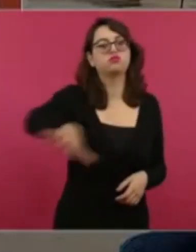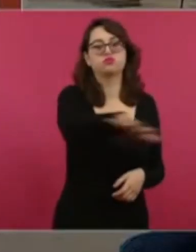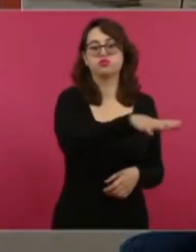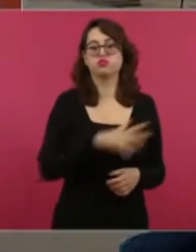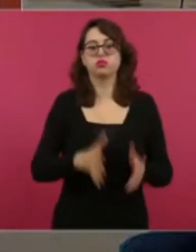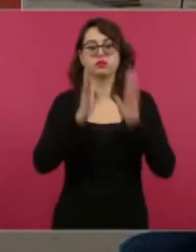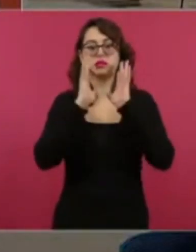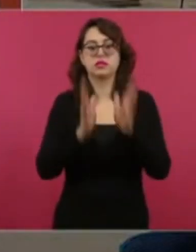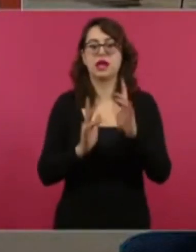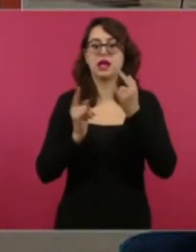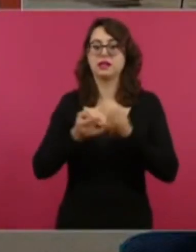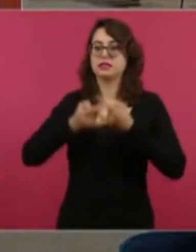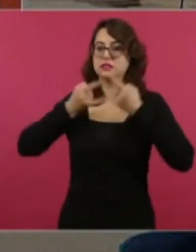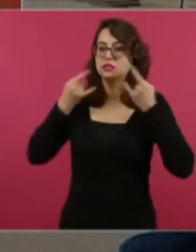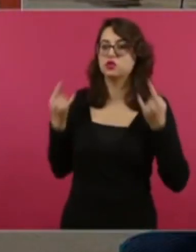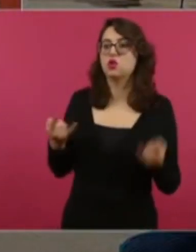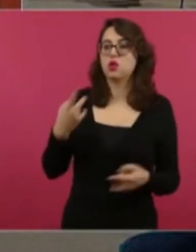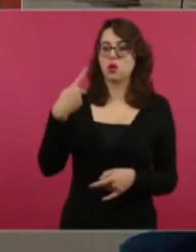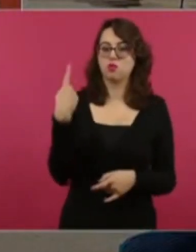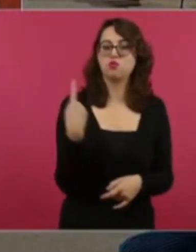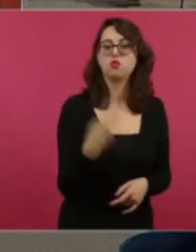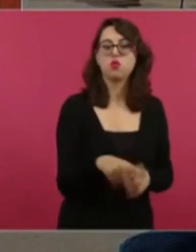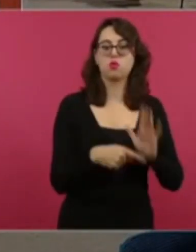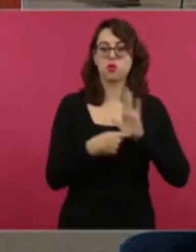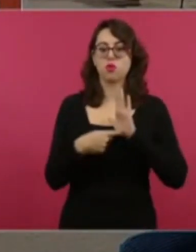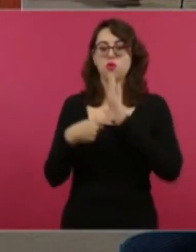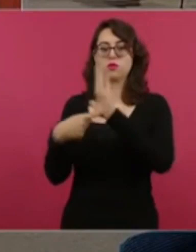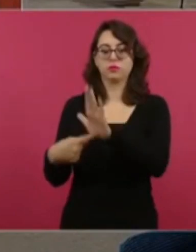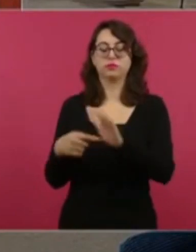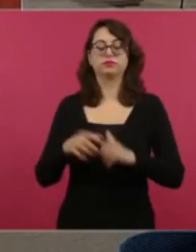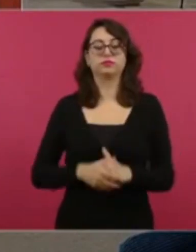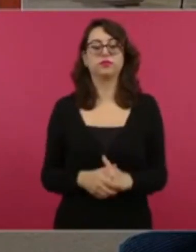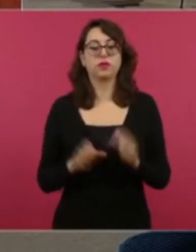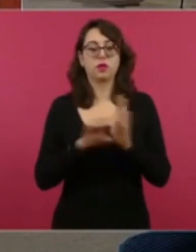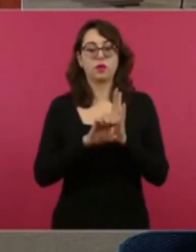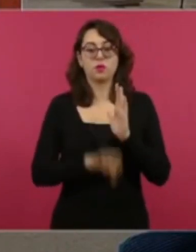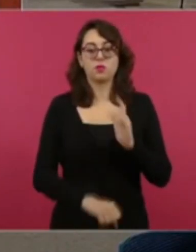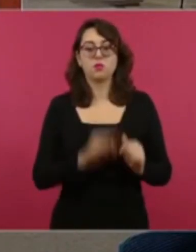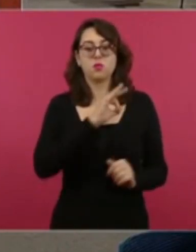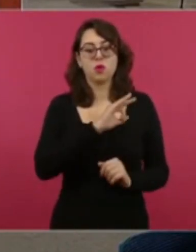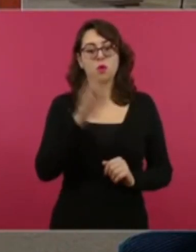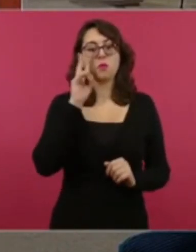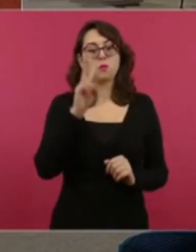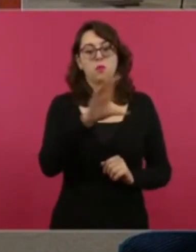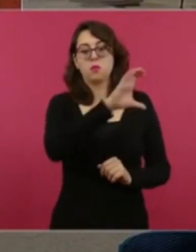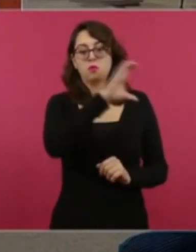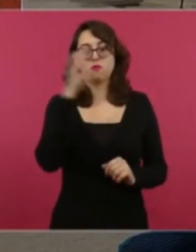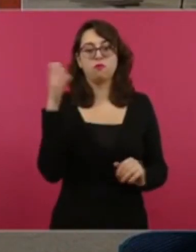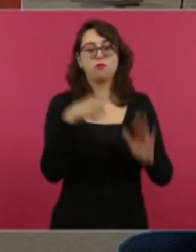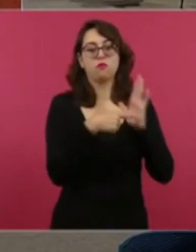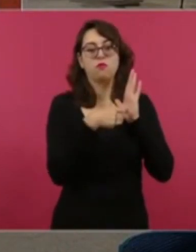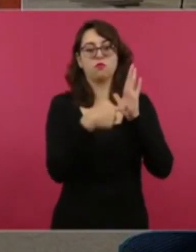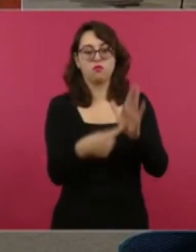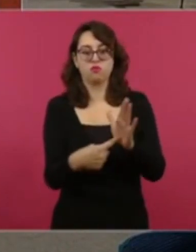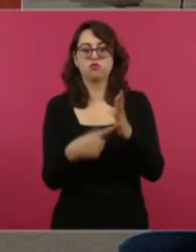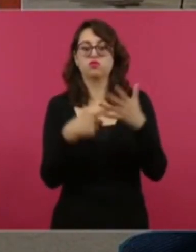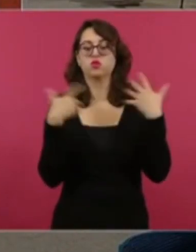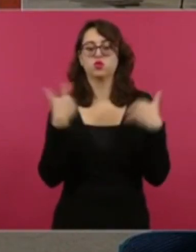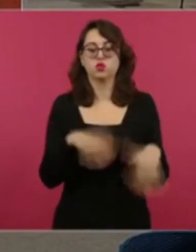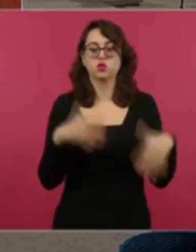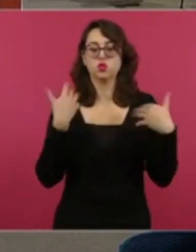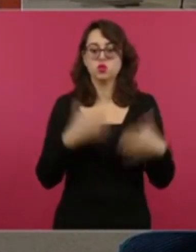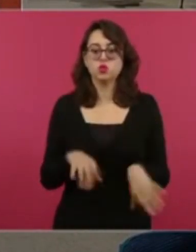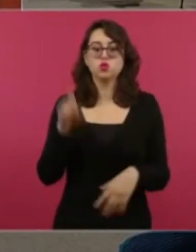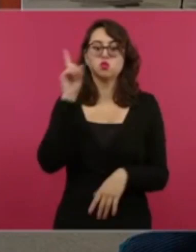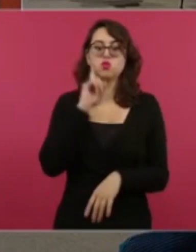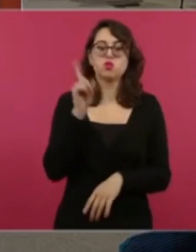contarle y mostrarle al mundo. Les presento, por ejemplo, aquí esta fotografía en donde se encuentra una extraordinaria